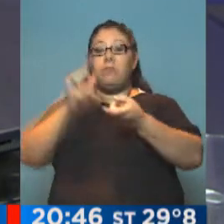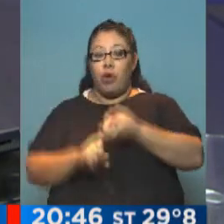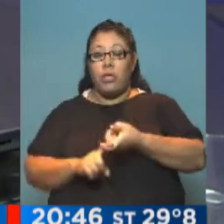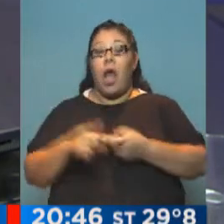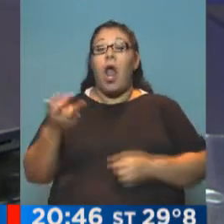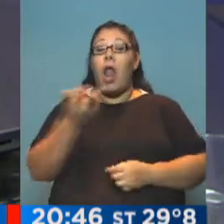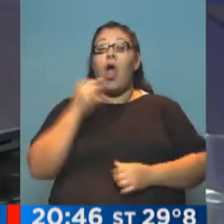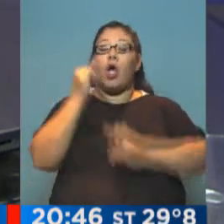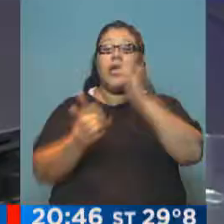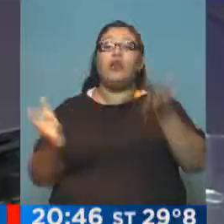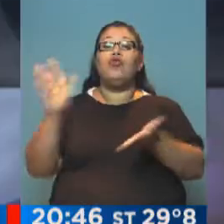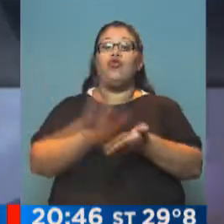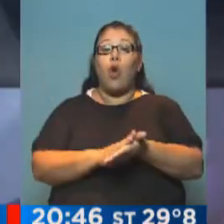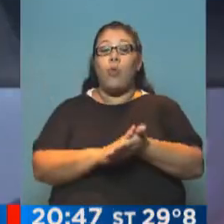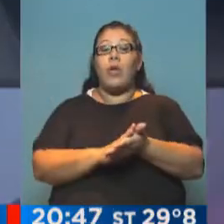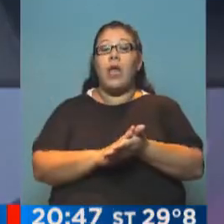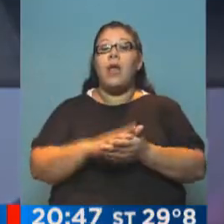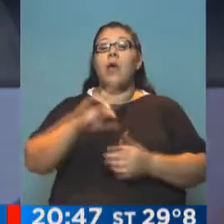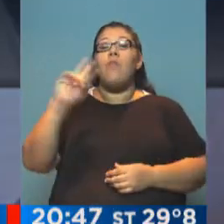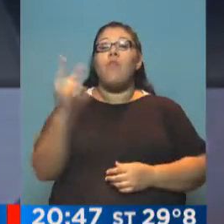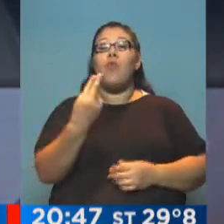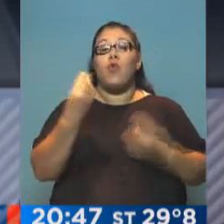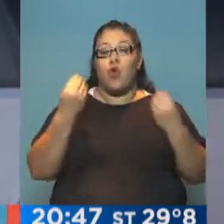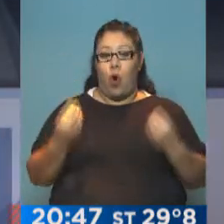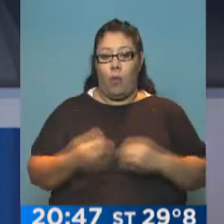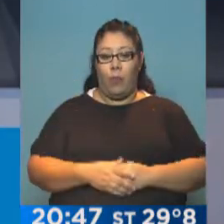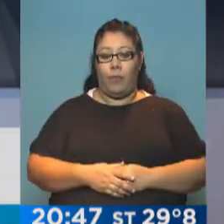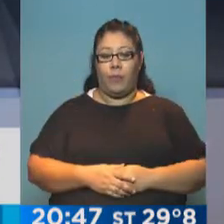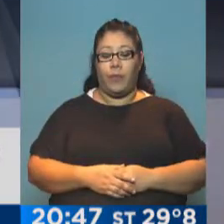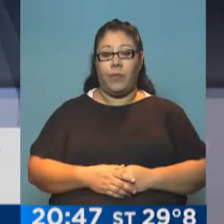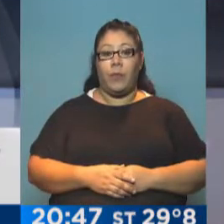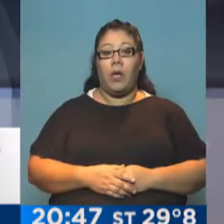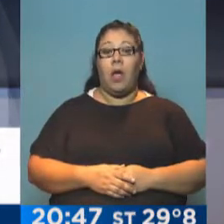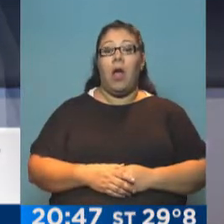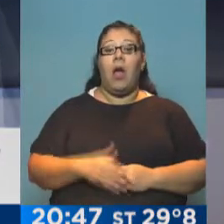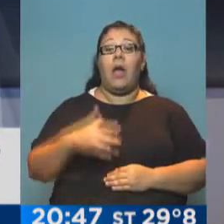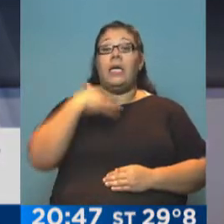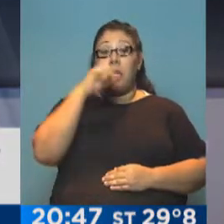a la muerte del exfiscal. Sara, a Alberto lo mataron. Sí.